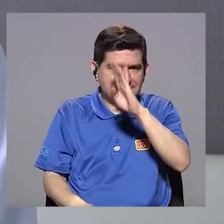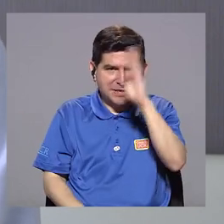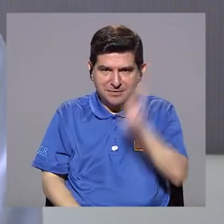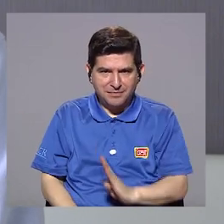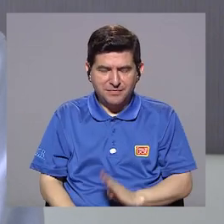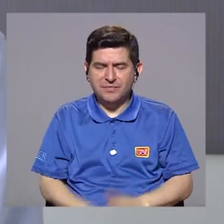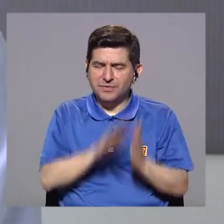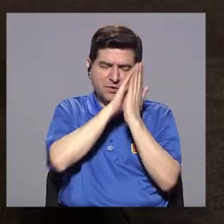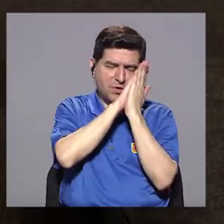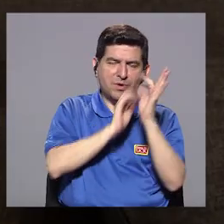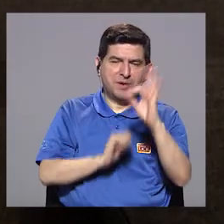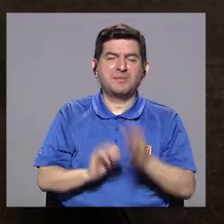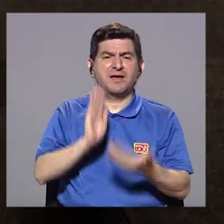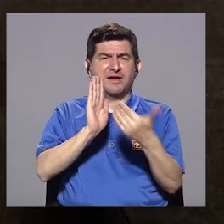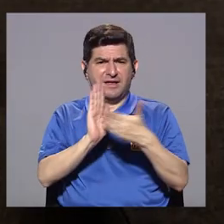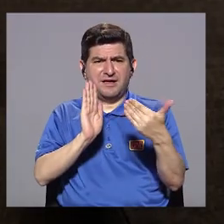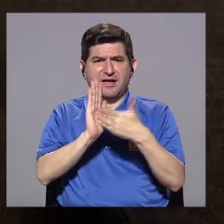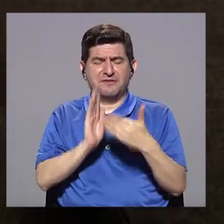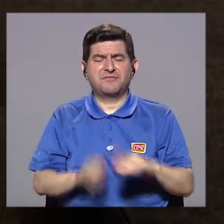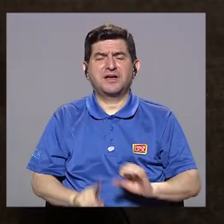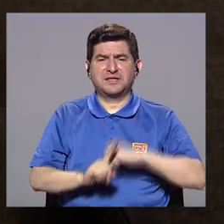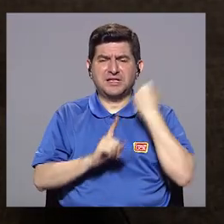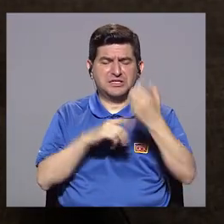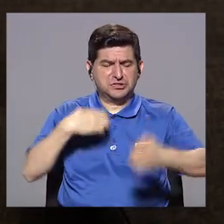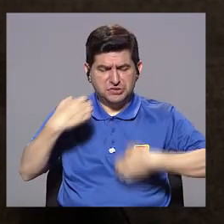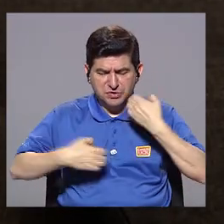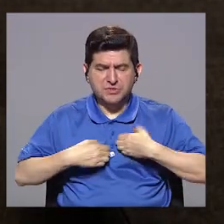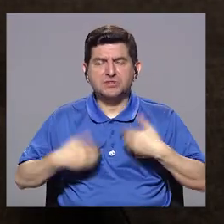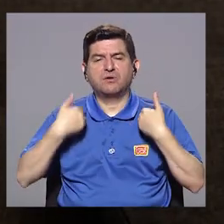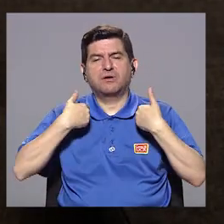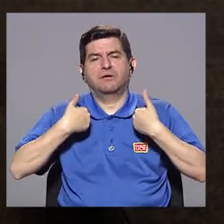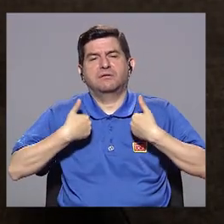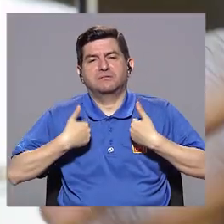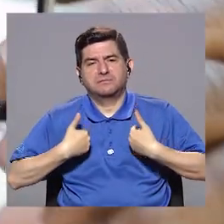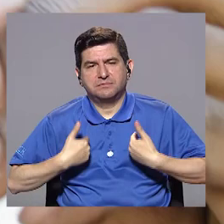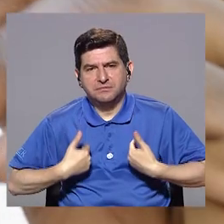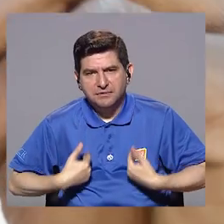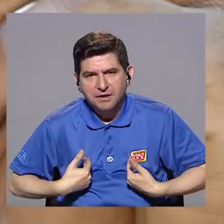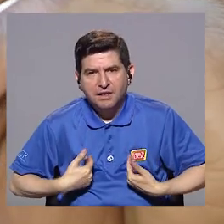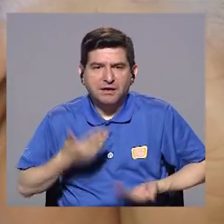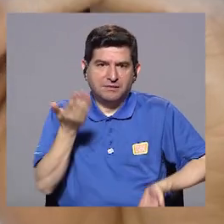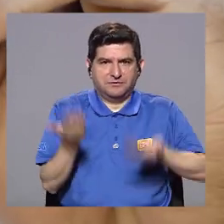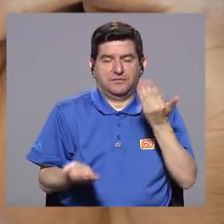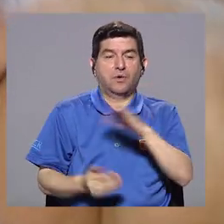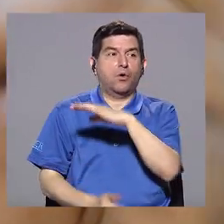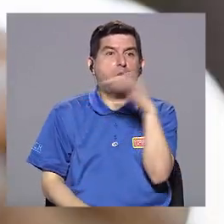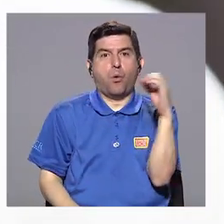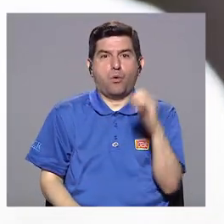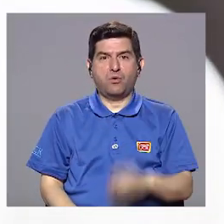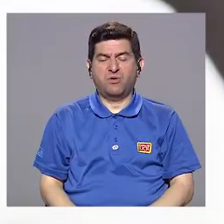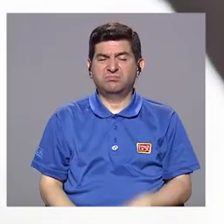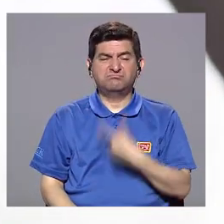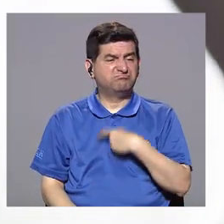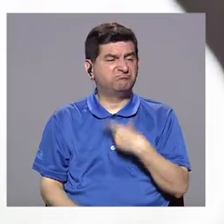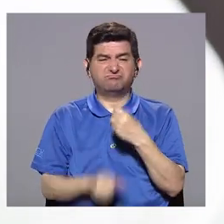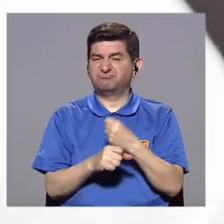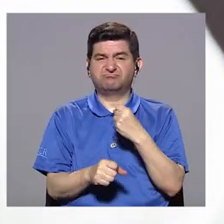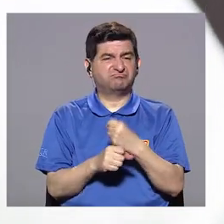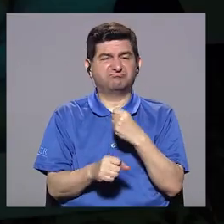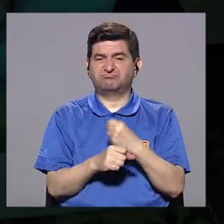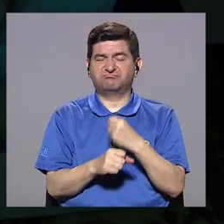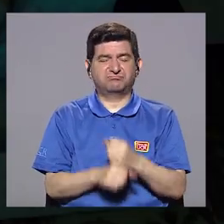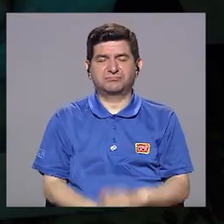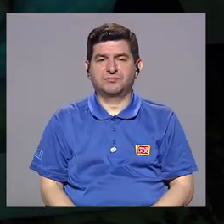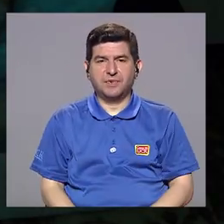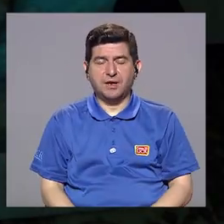duerme bien, tiene alteraciones en su estado anímico, anda más cansado, por ejemplo, o sin muchas ganas de hacer cosas.